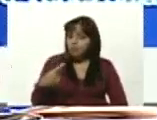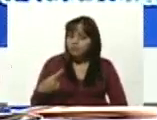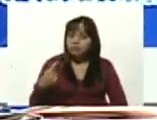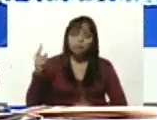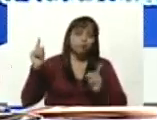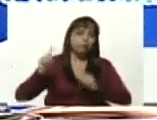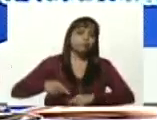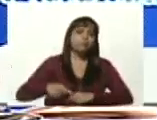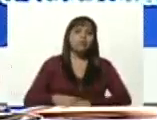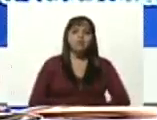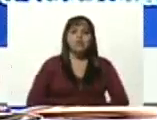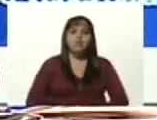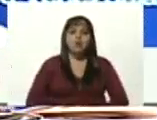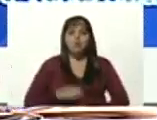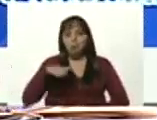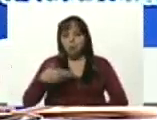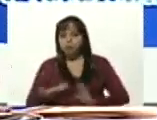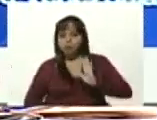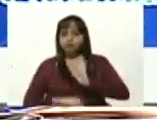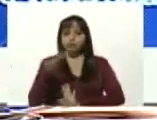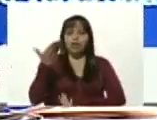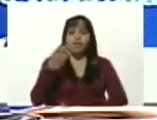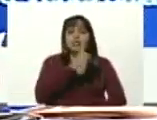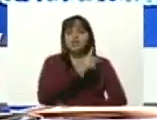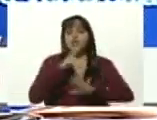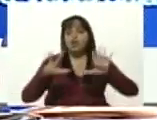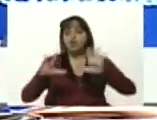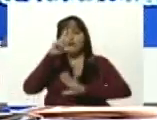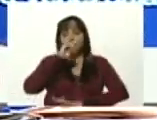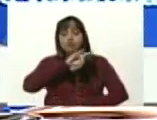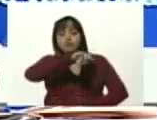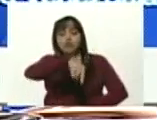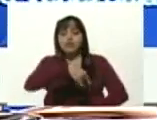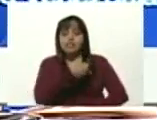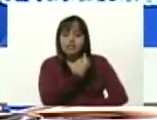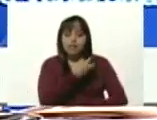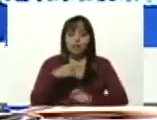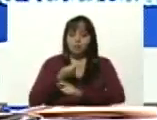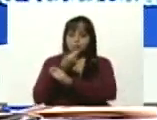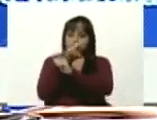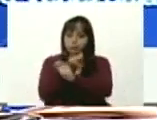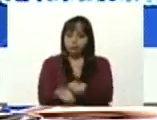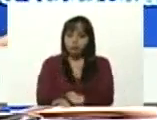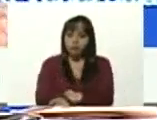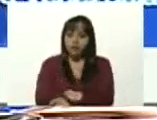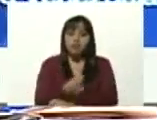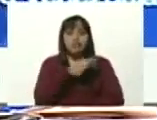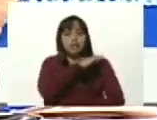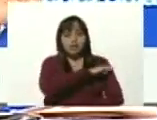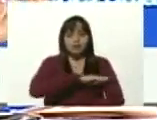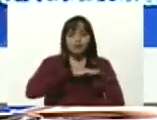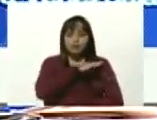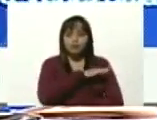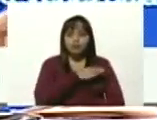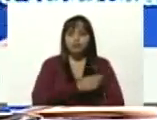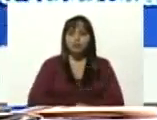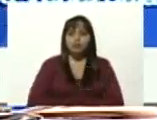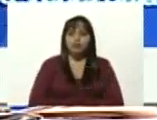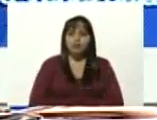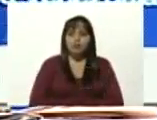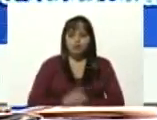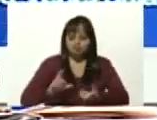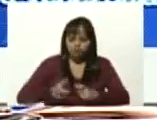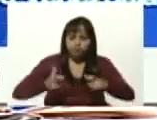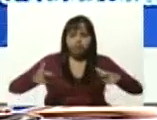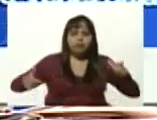que hemos podido incrementar en estos 18 años las universidades acreditantes de la misión, lo que ha logrado ampliar el